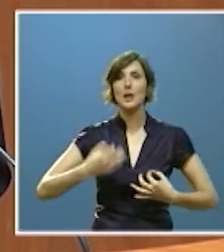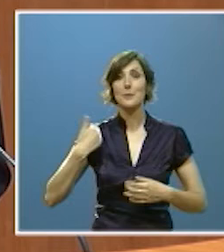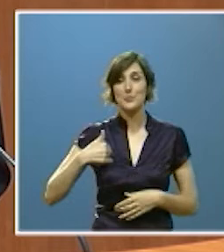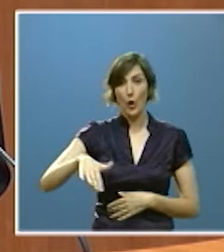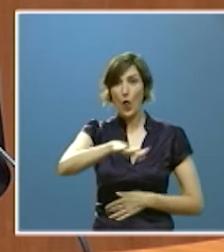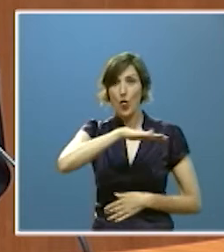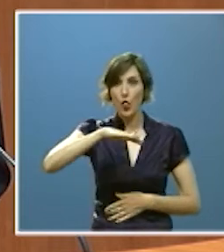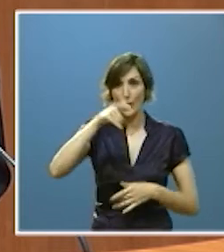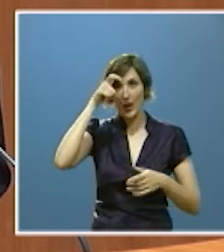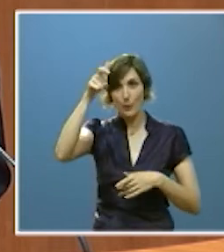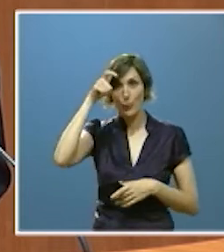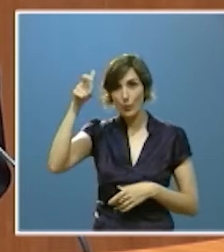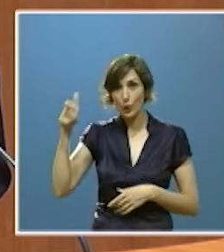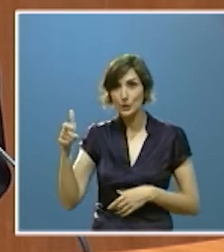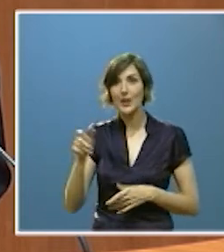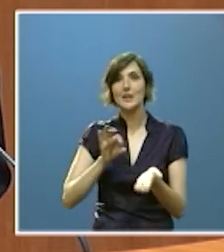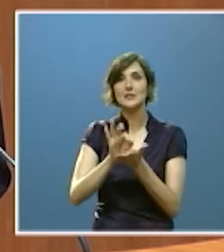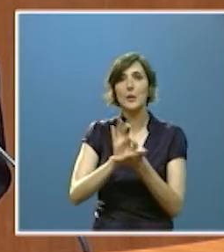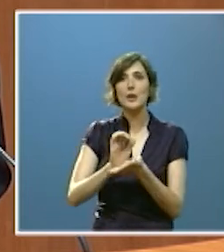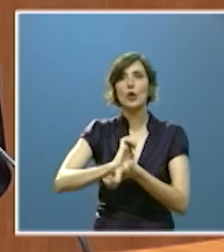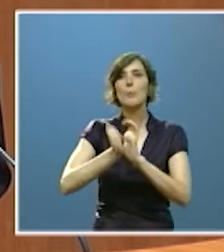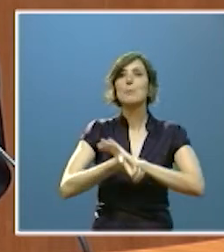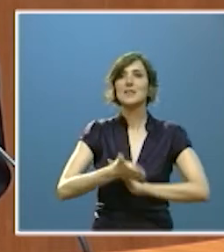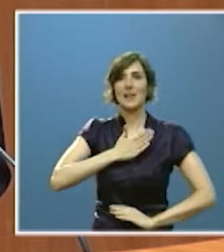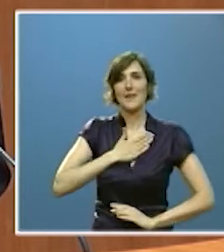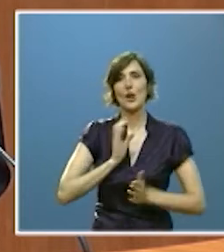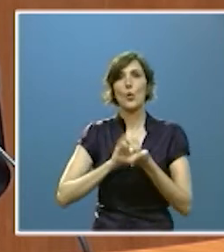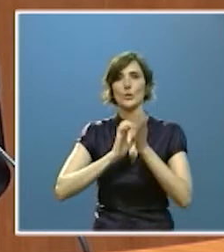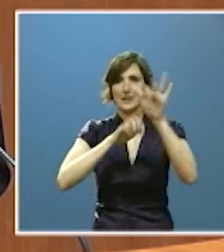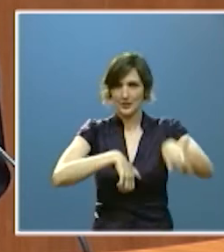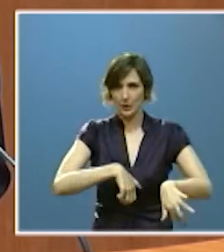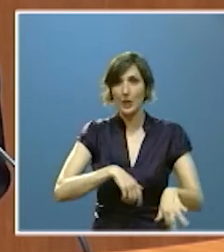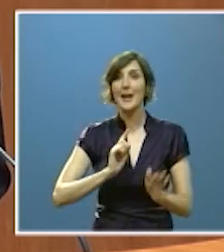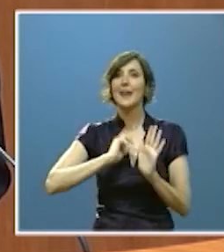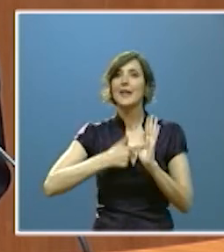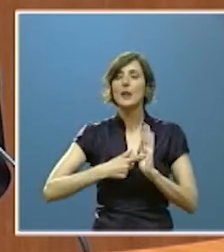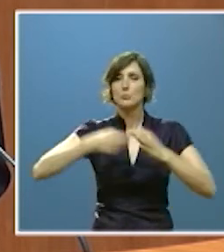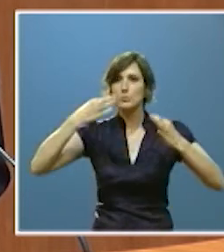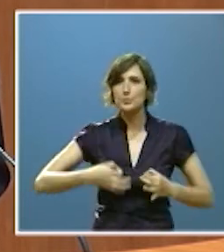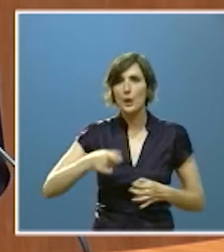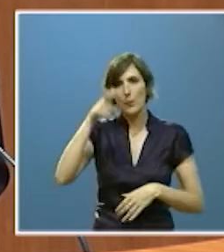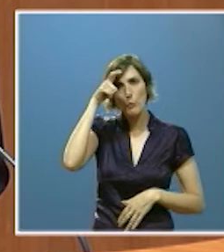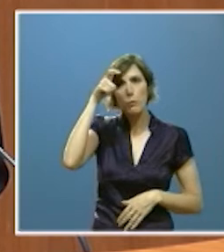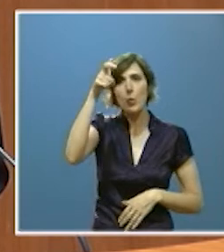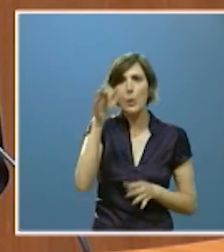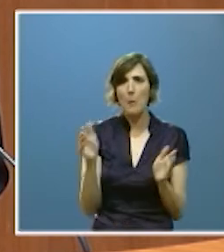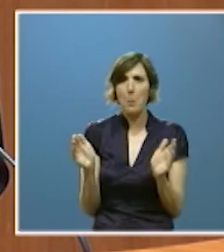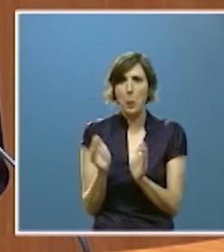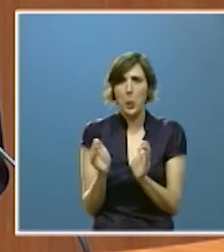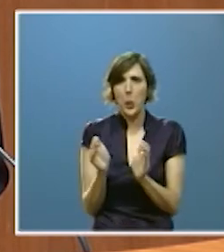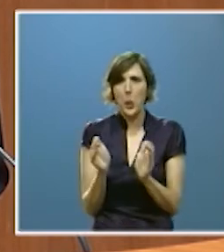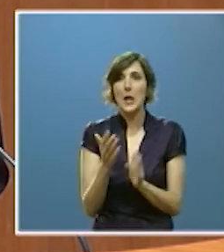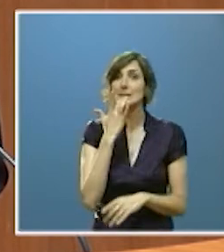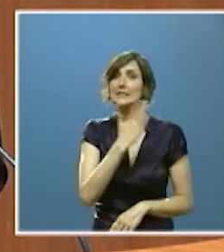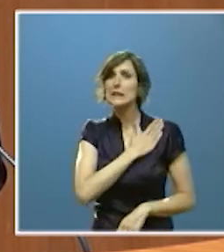los servicios que son competencia y presta a la Junta es una ley que facilita que los pequeños municipios si así lo quieren